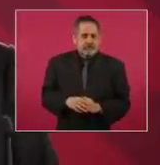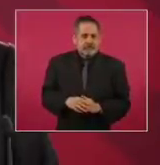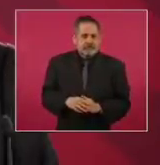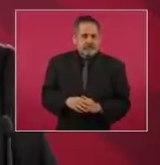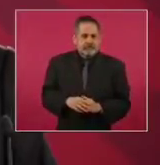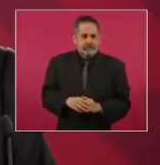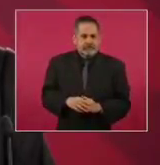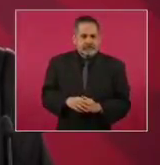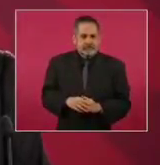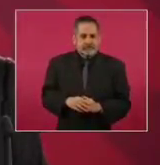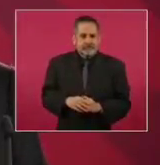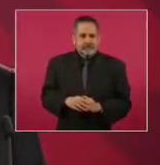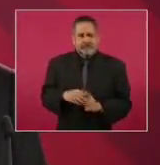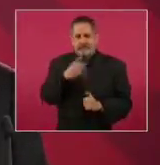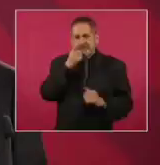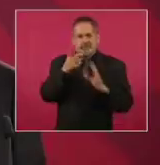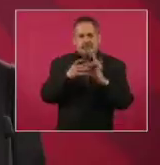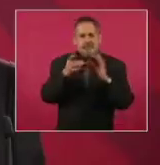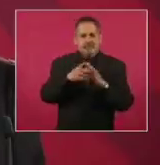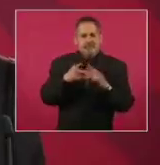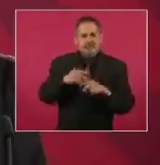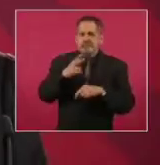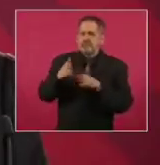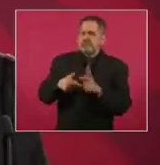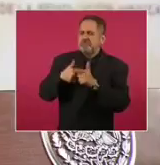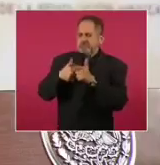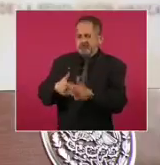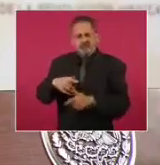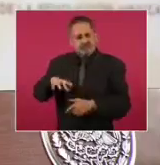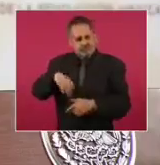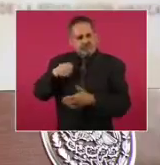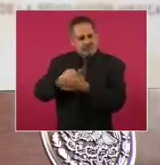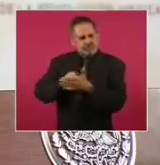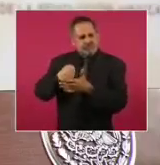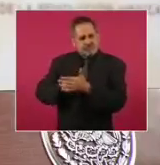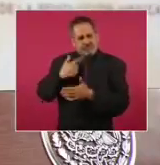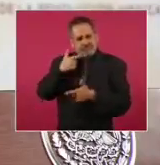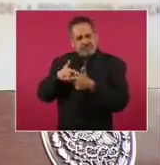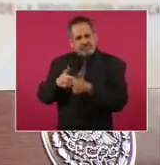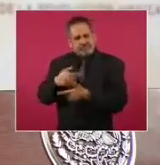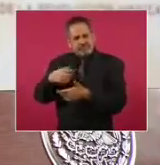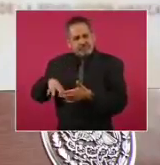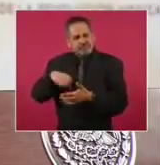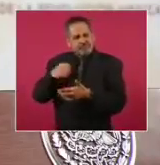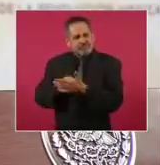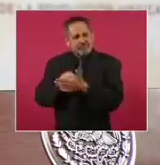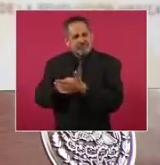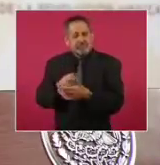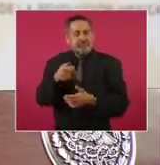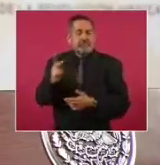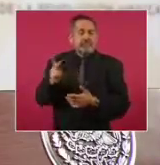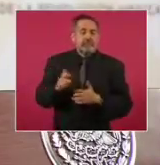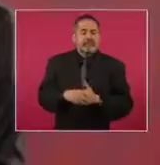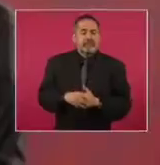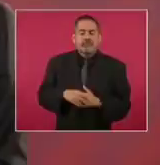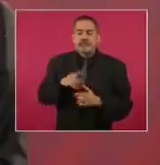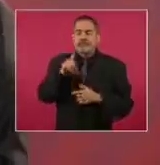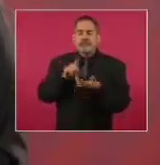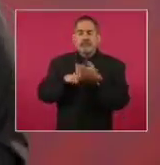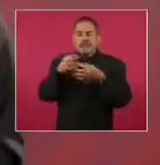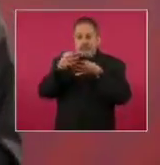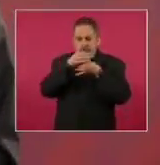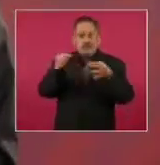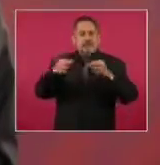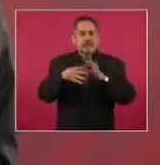Y digo que vamos a seguir luchando, pero el mensaje es que